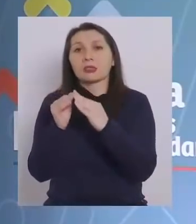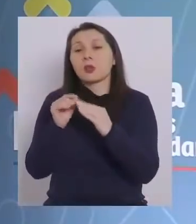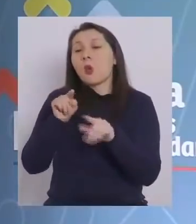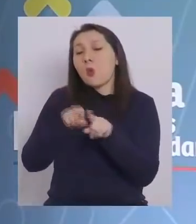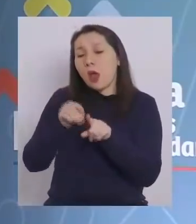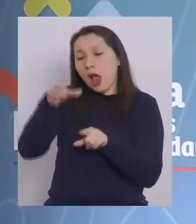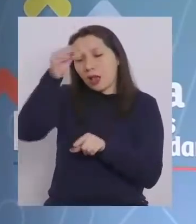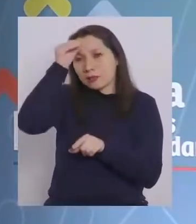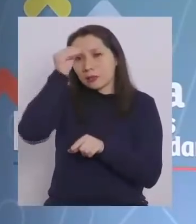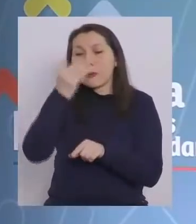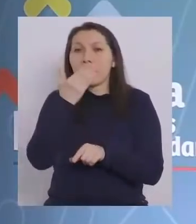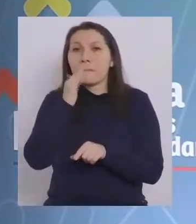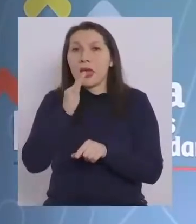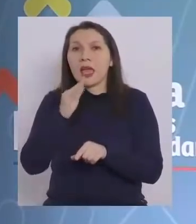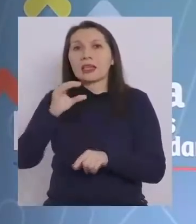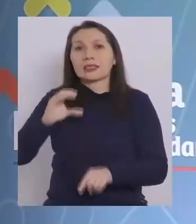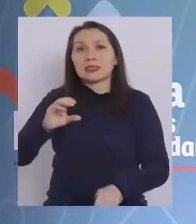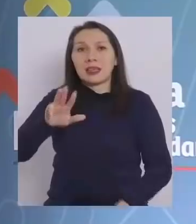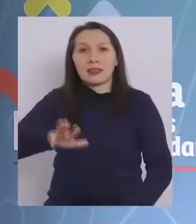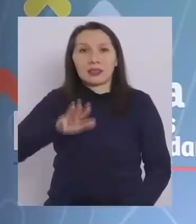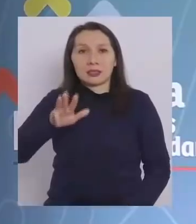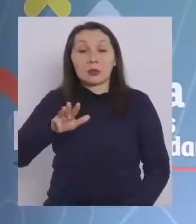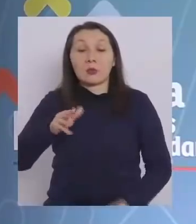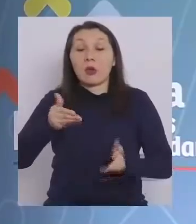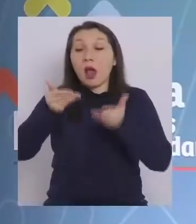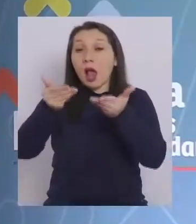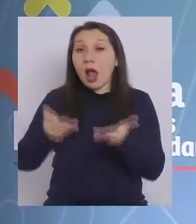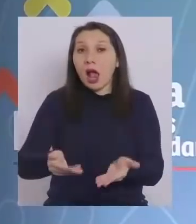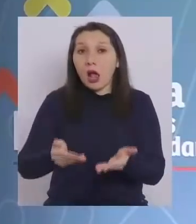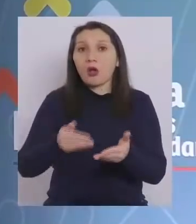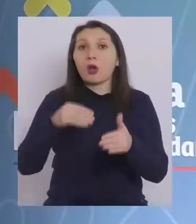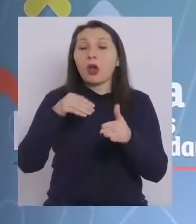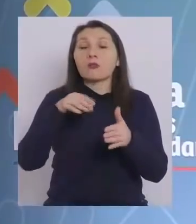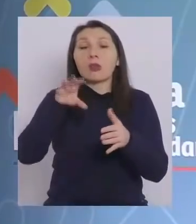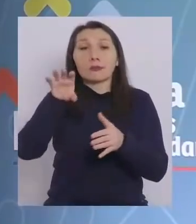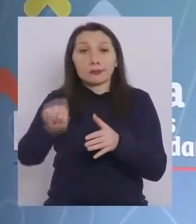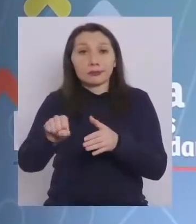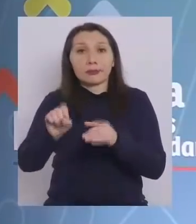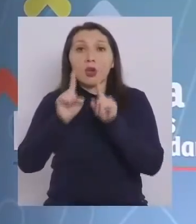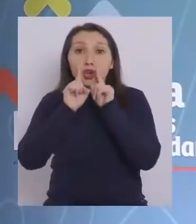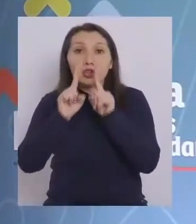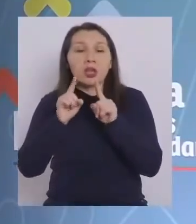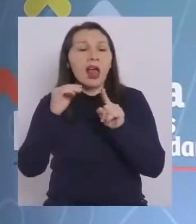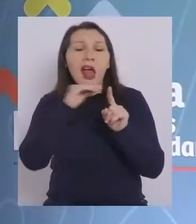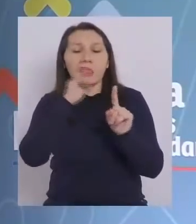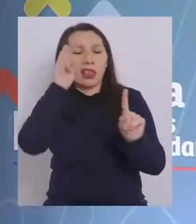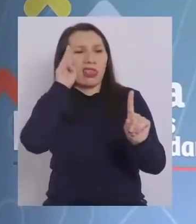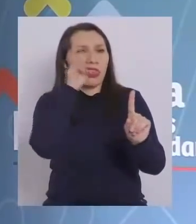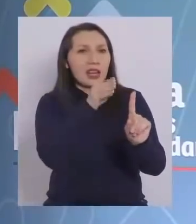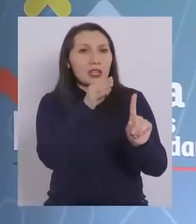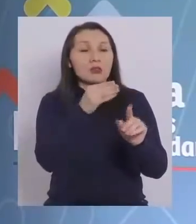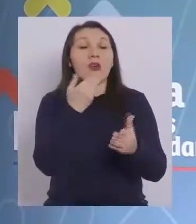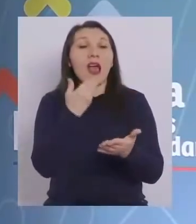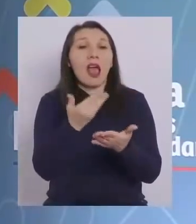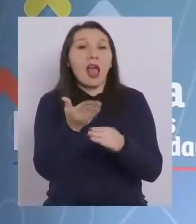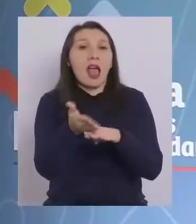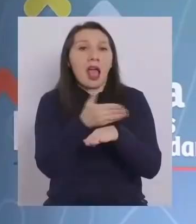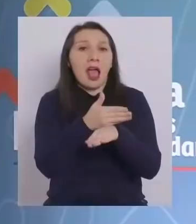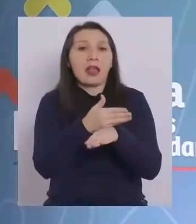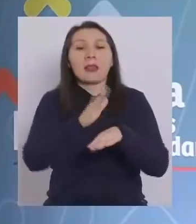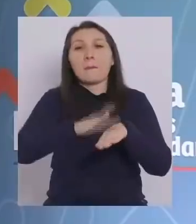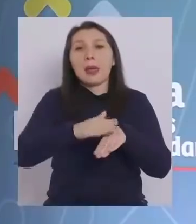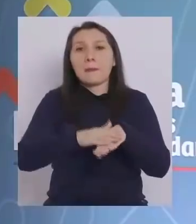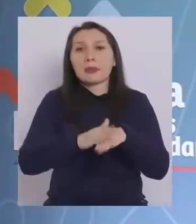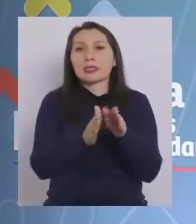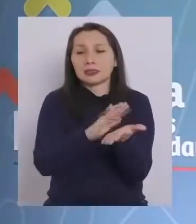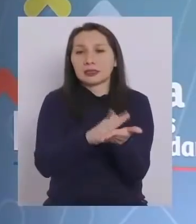ganado las mejoras en el C-19. Actualmente la reserva se hace directamente con los hoteles antes de sacar el pasaporte sanitario.